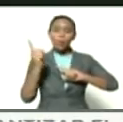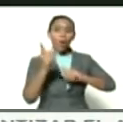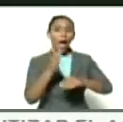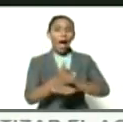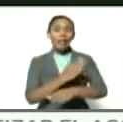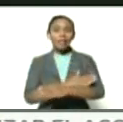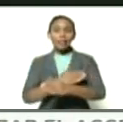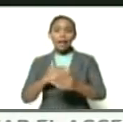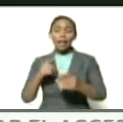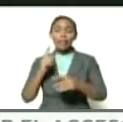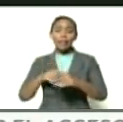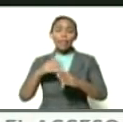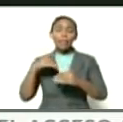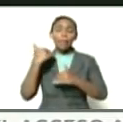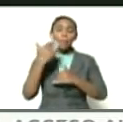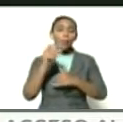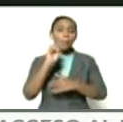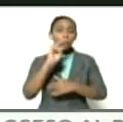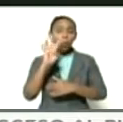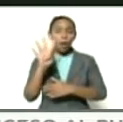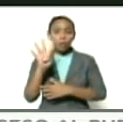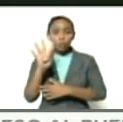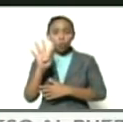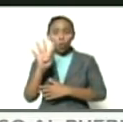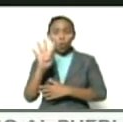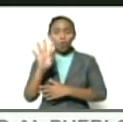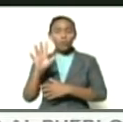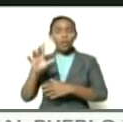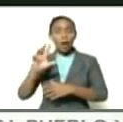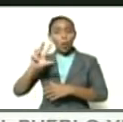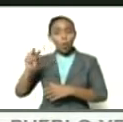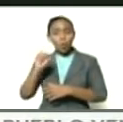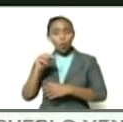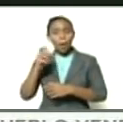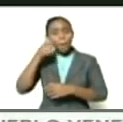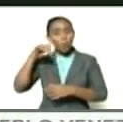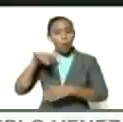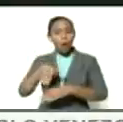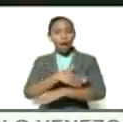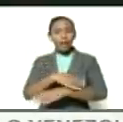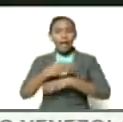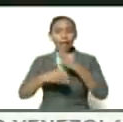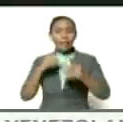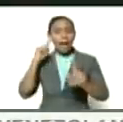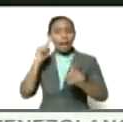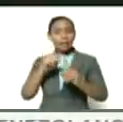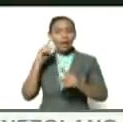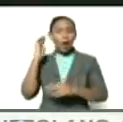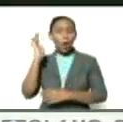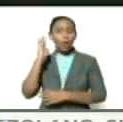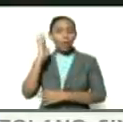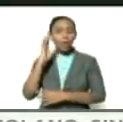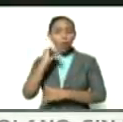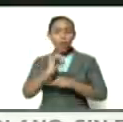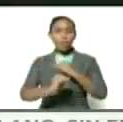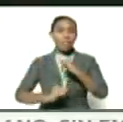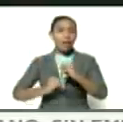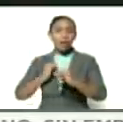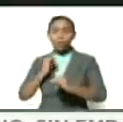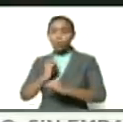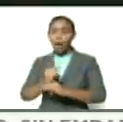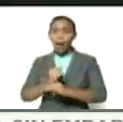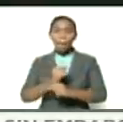durante y después del 24 de junio con el pueblo en las calles y además vamos hacia el Congreso Internacional